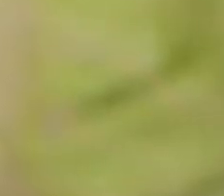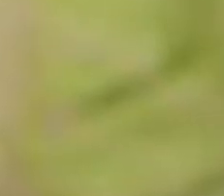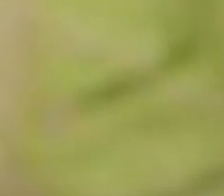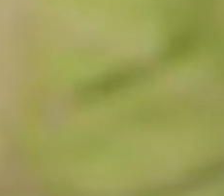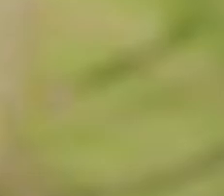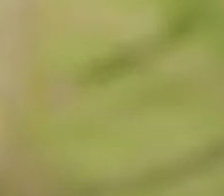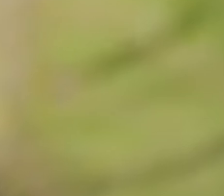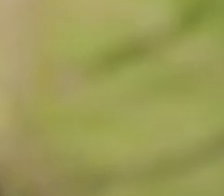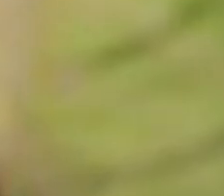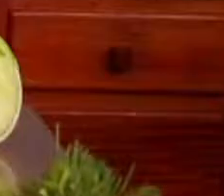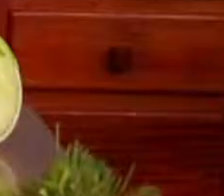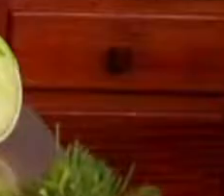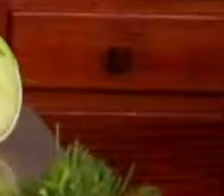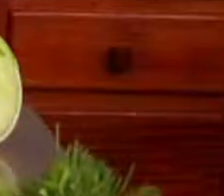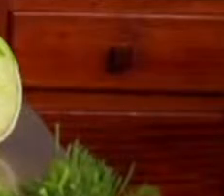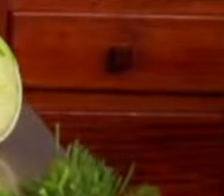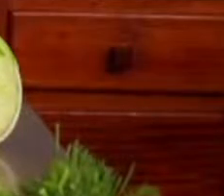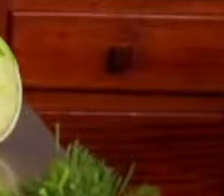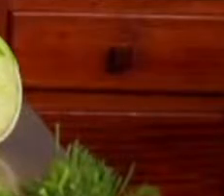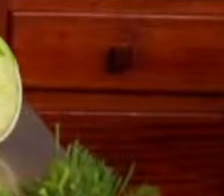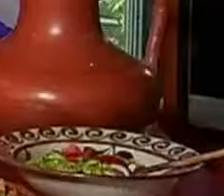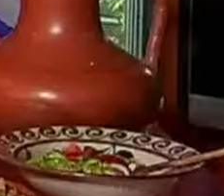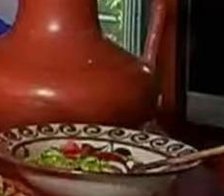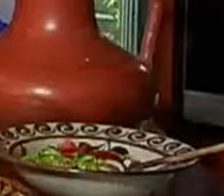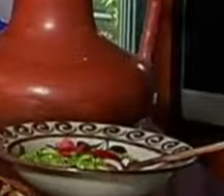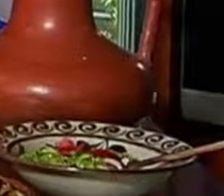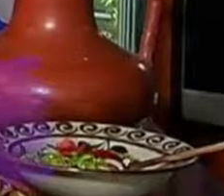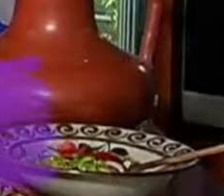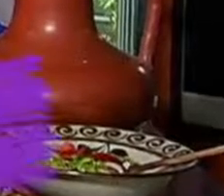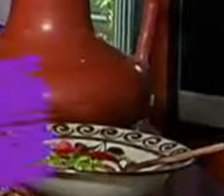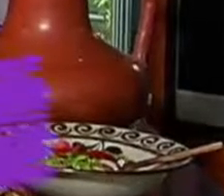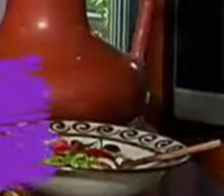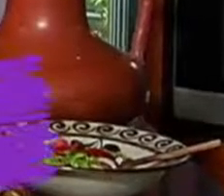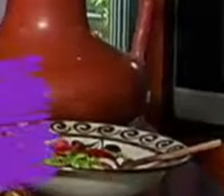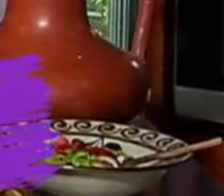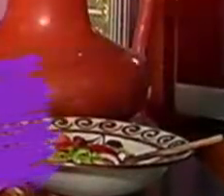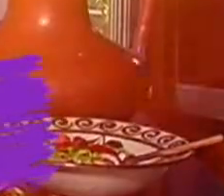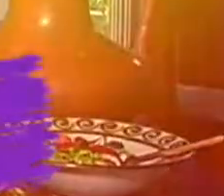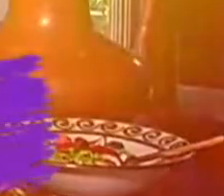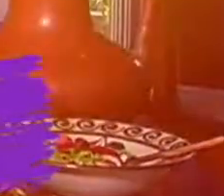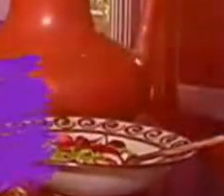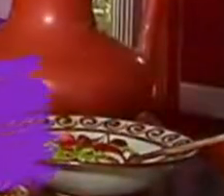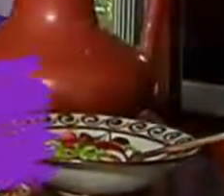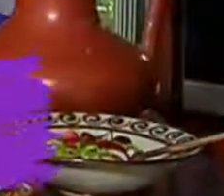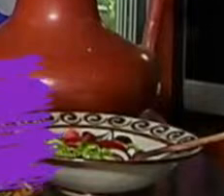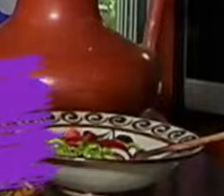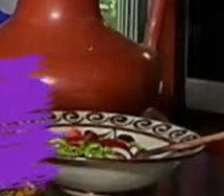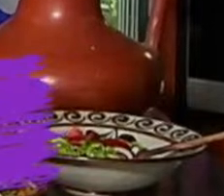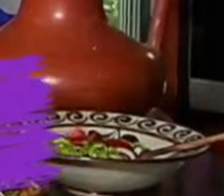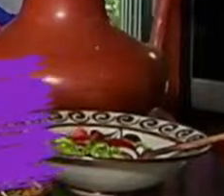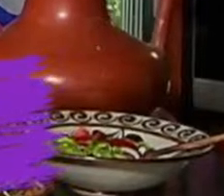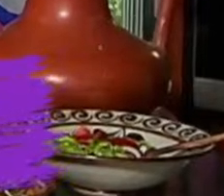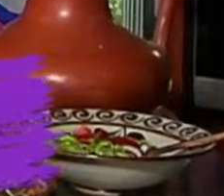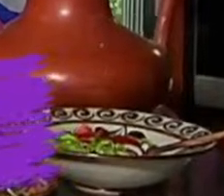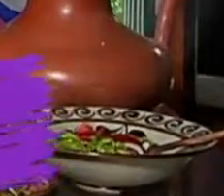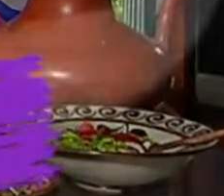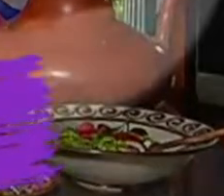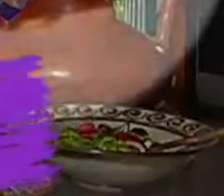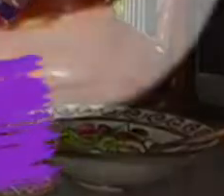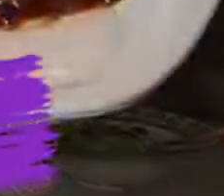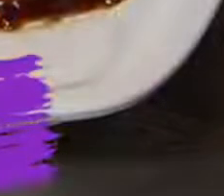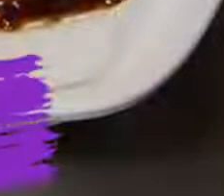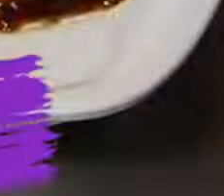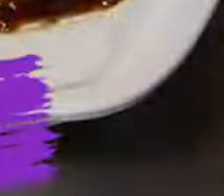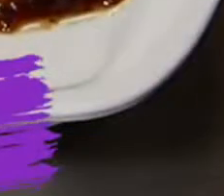León, en México entero, que es una maravilla. Esos sabores, esos colores, esos aromas que tenemos. Dolores